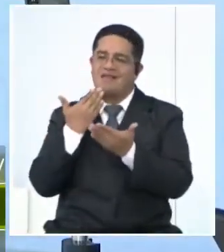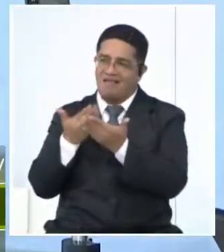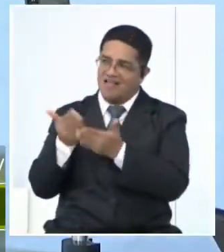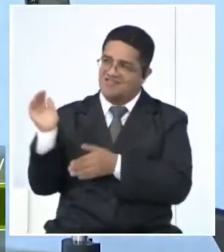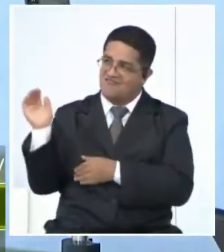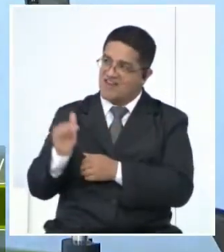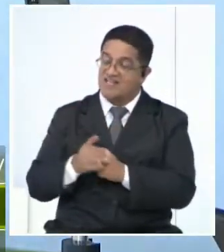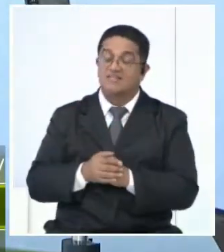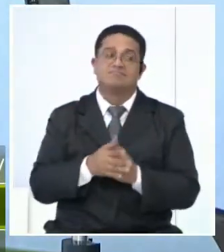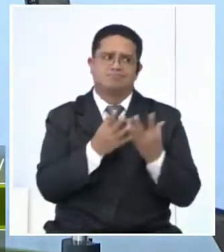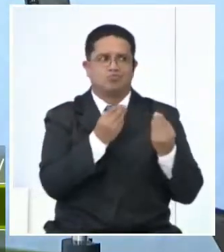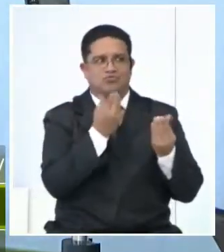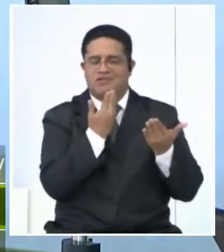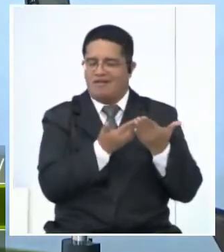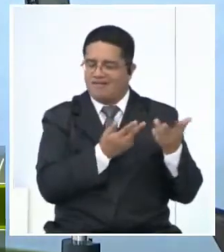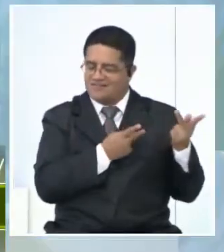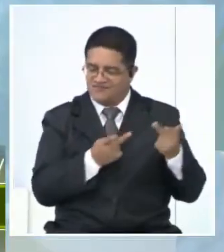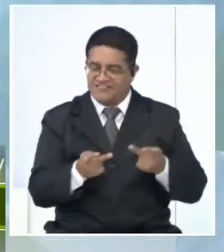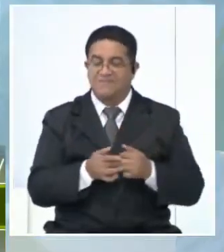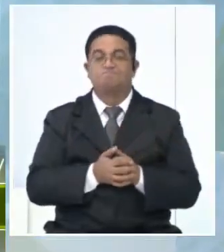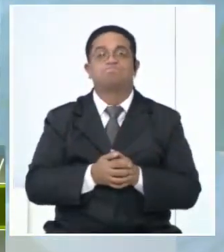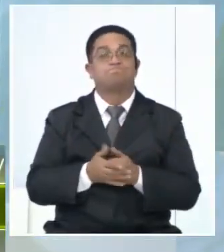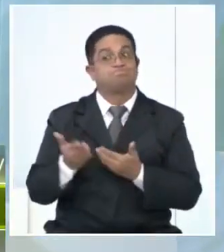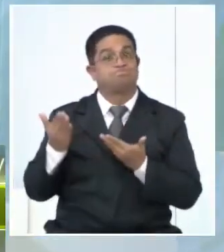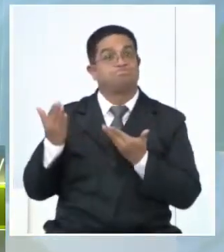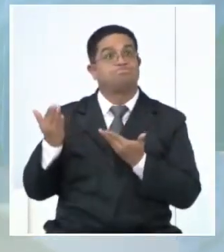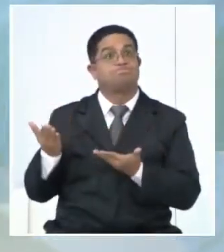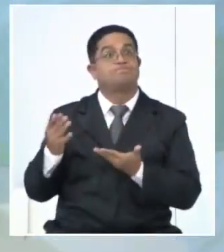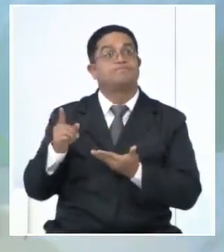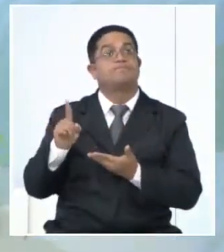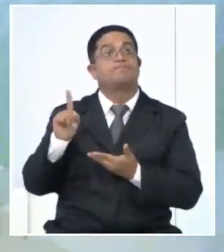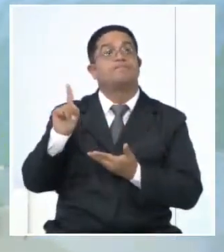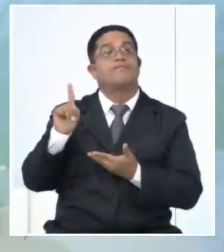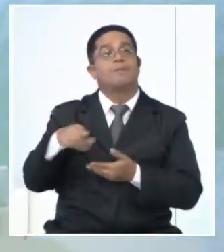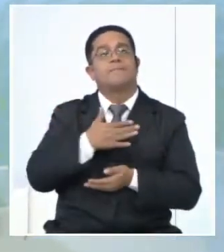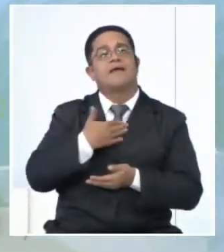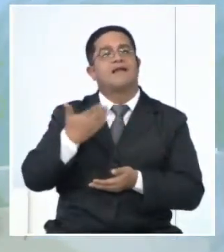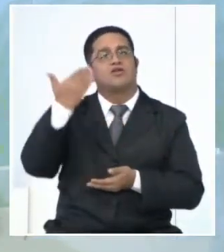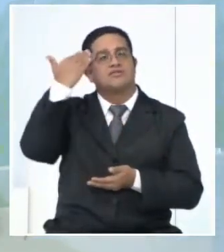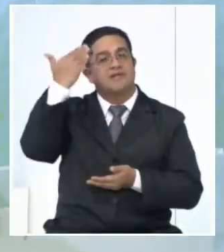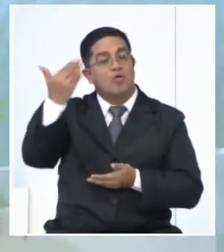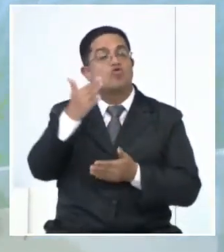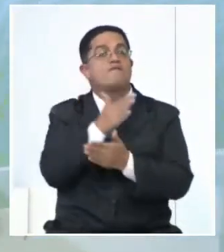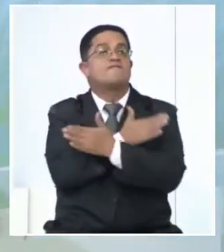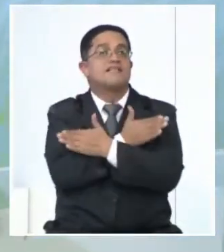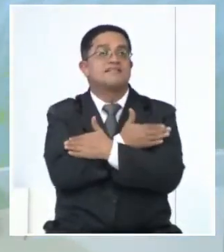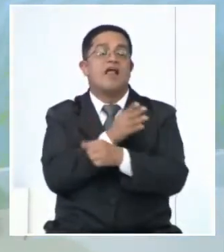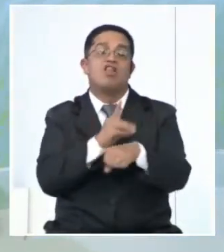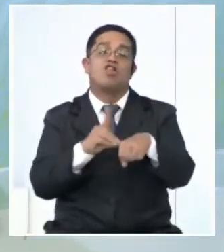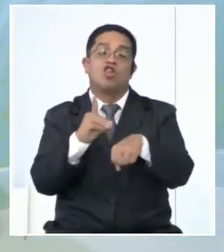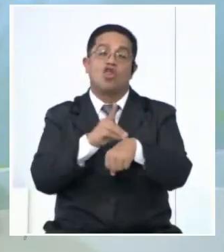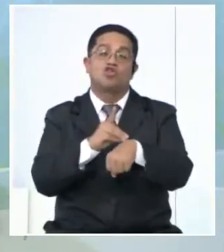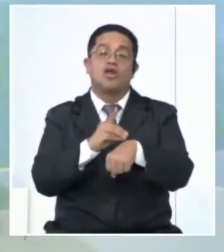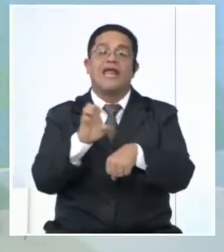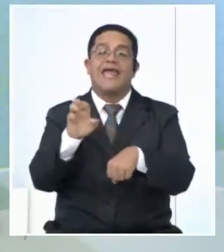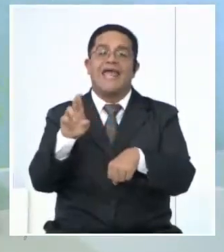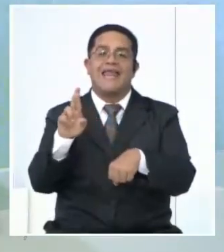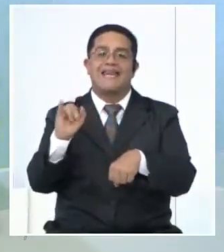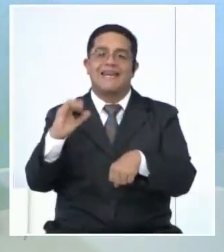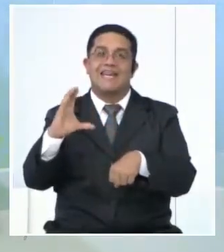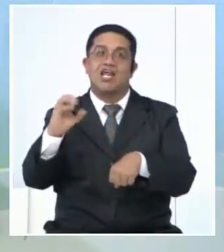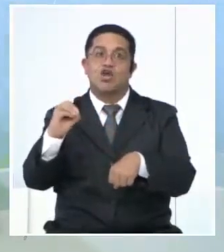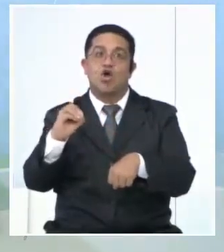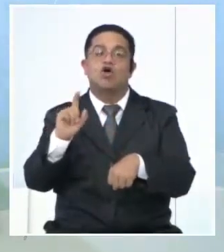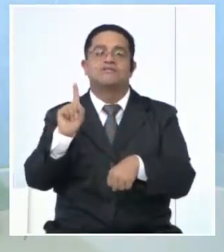acompañarnos. Muchísimas gracias por la invitación. Bueno, por acá también queremos mandarle un saludo y felicitaciones al doctor Enrico Hernández, médico Oncológico